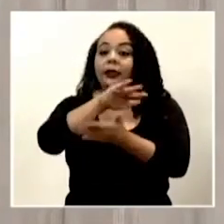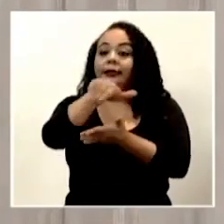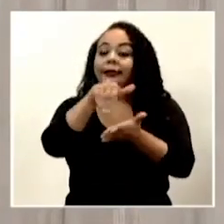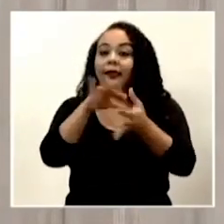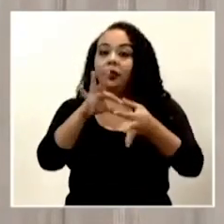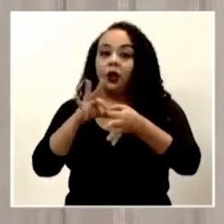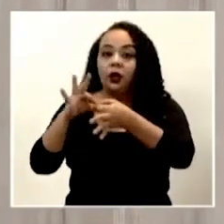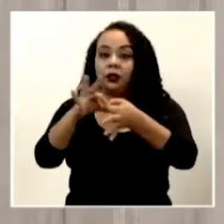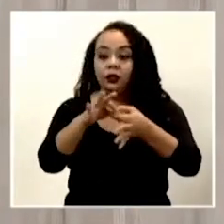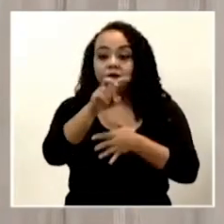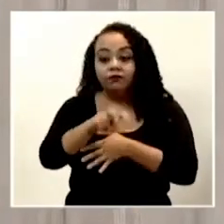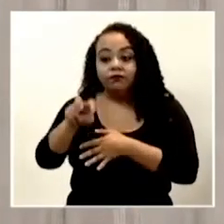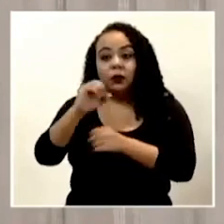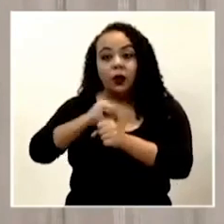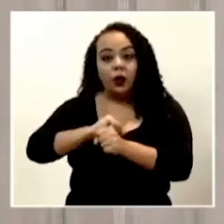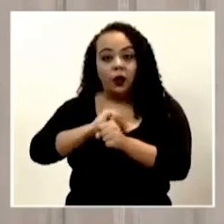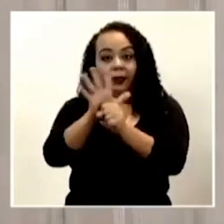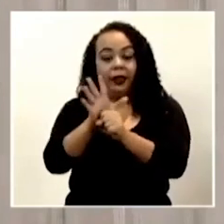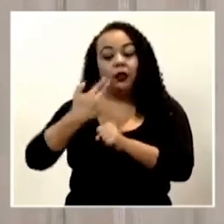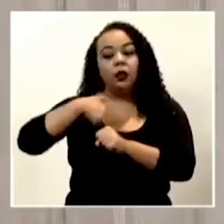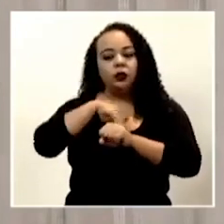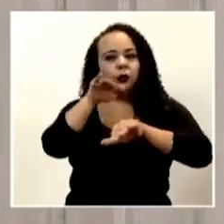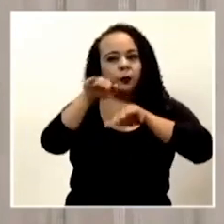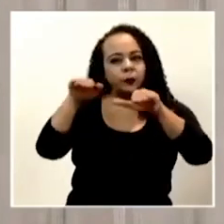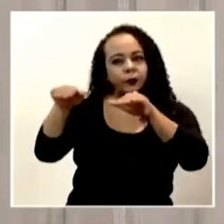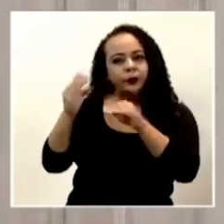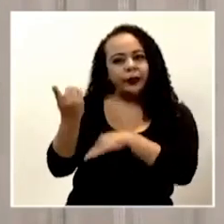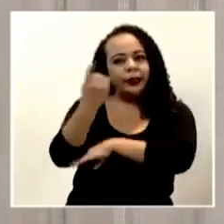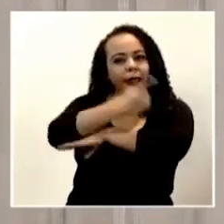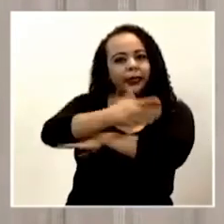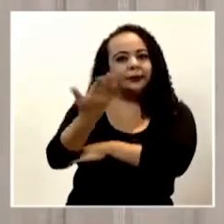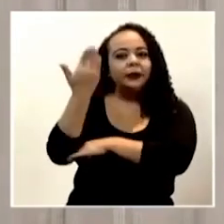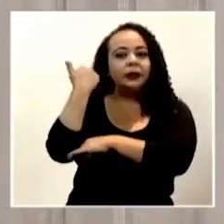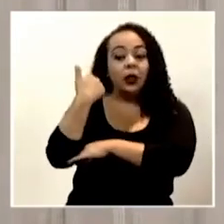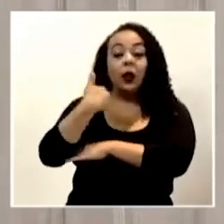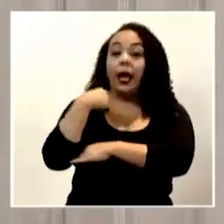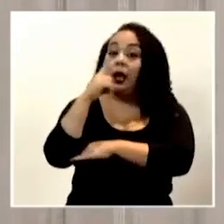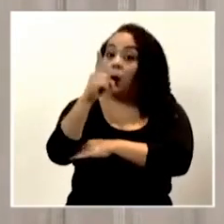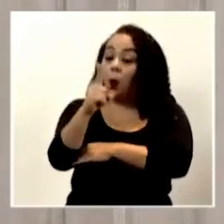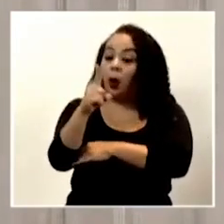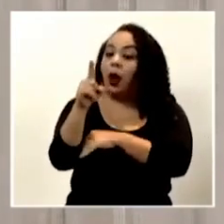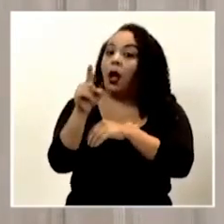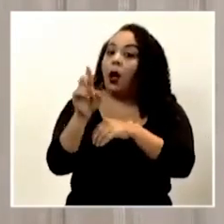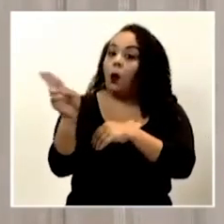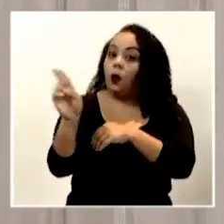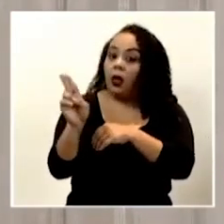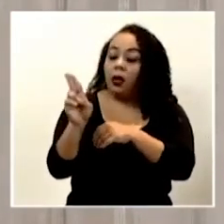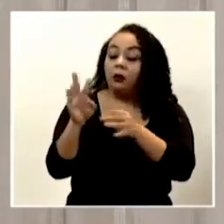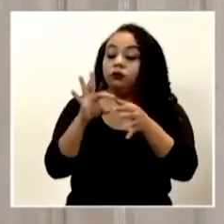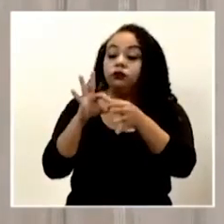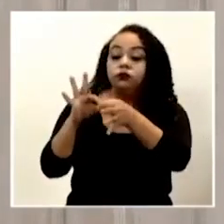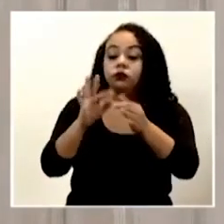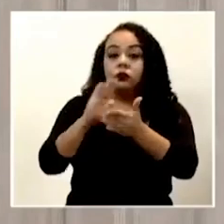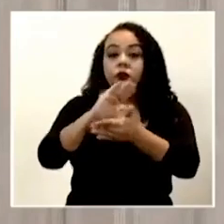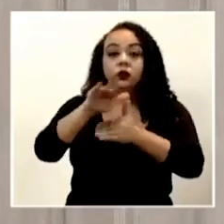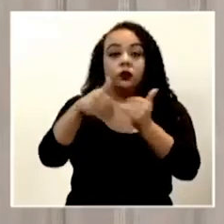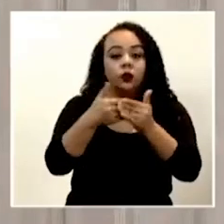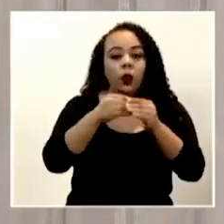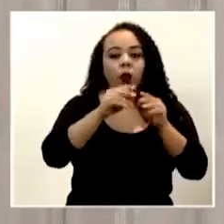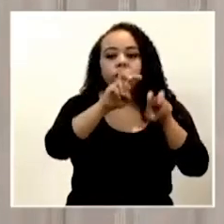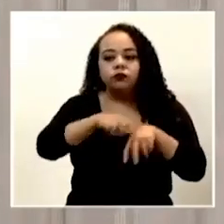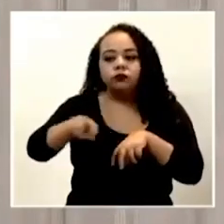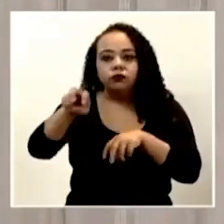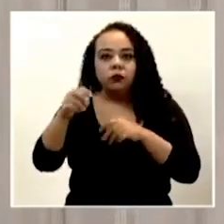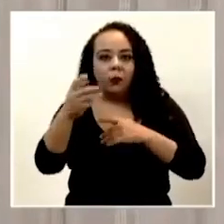Coordinación de Traslados COVID-19. Hemos reportado en días pasados que hay una unidad que coordina todo lo que es traslado de pacientes